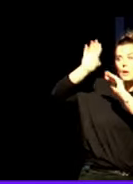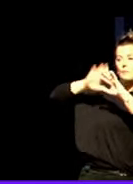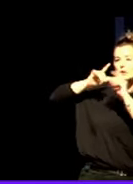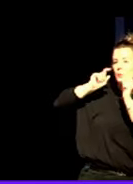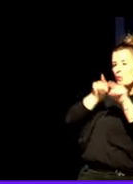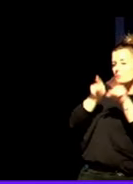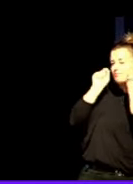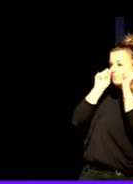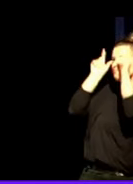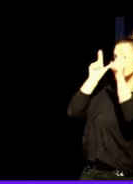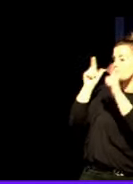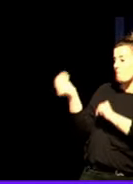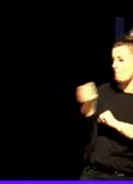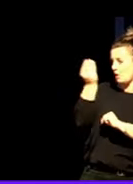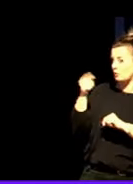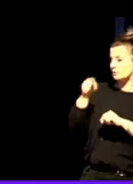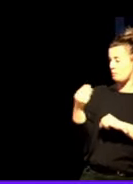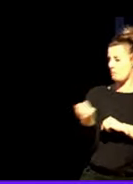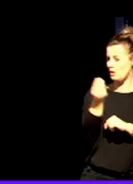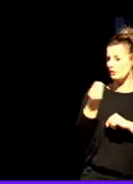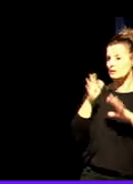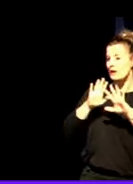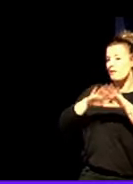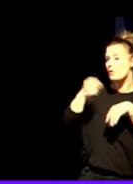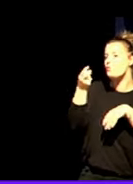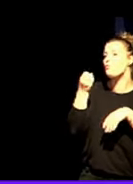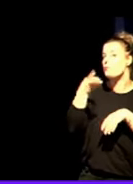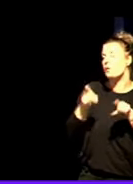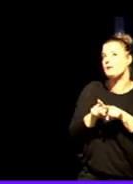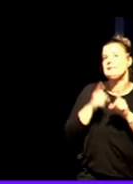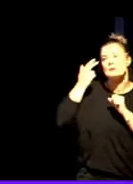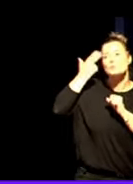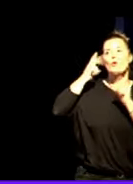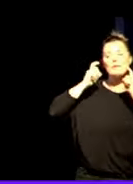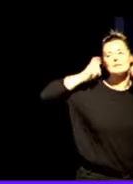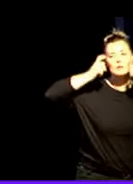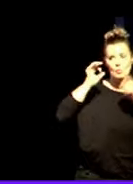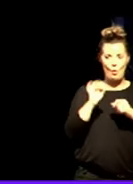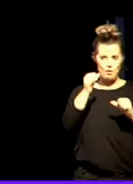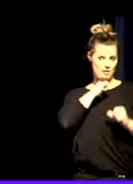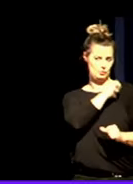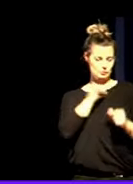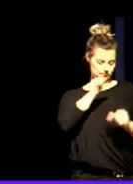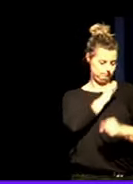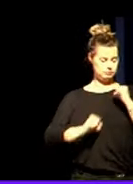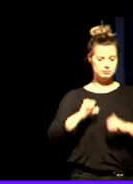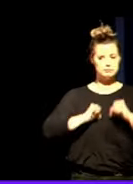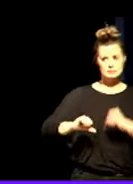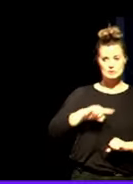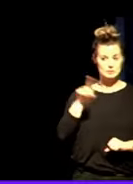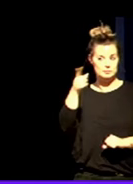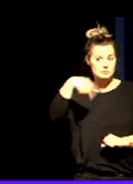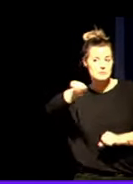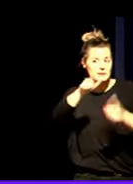mejor, y eso es deseable, es el número de autolesiones y de tentativas suicidas que vemos, que llegan a nuestras consultas, que detectáis en nuestras clases.